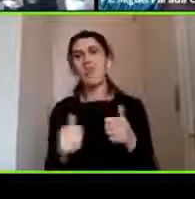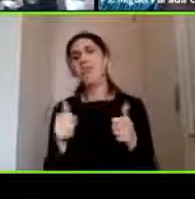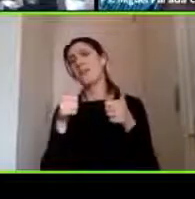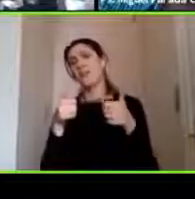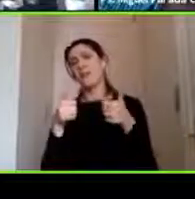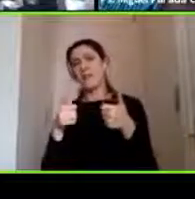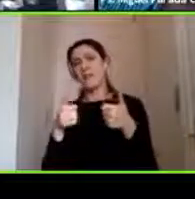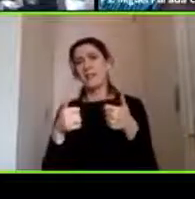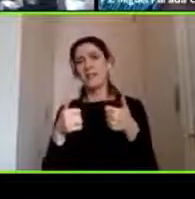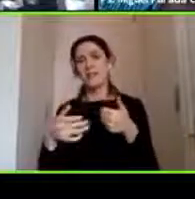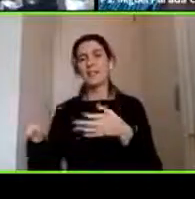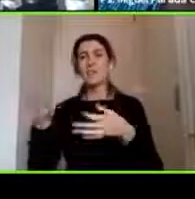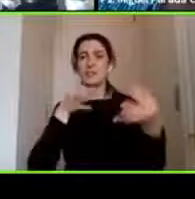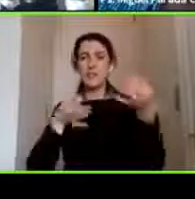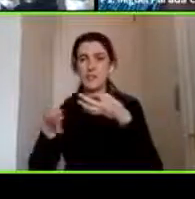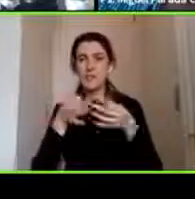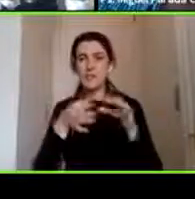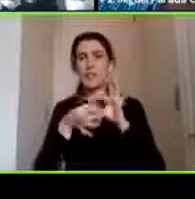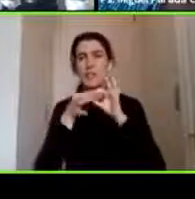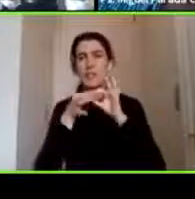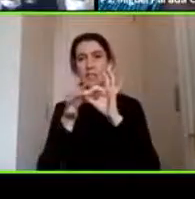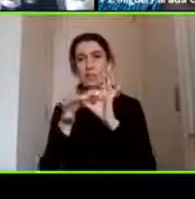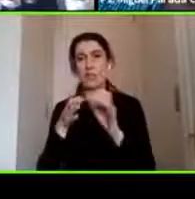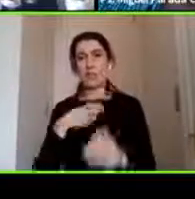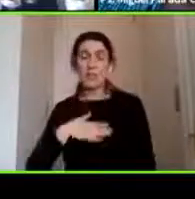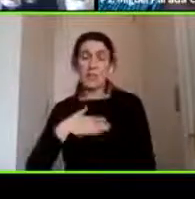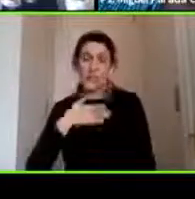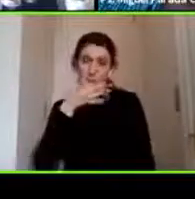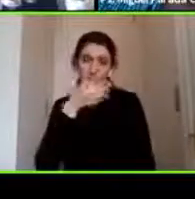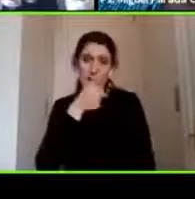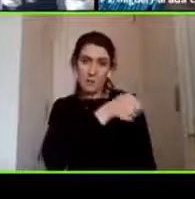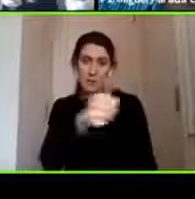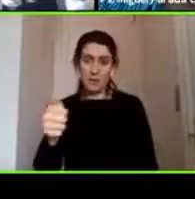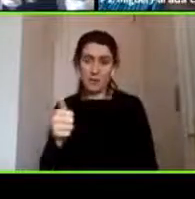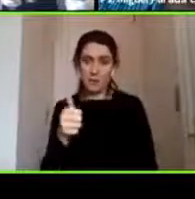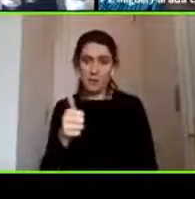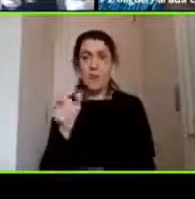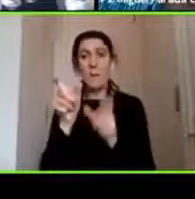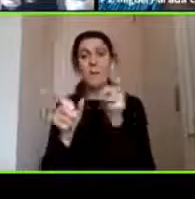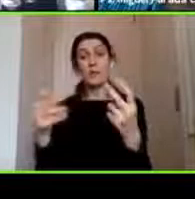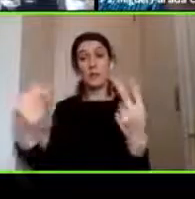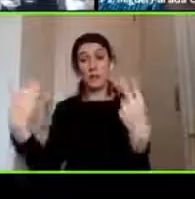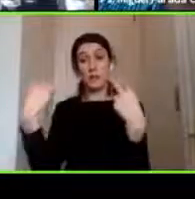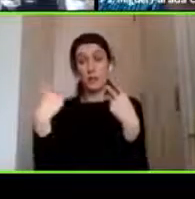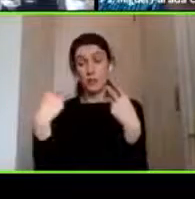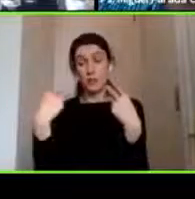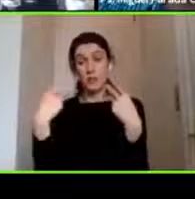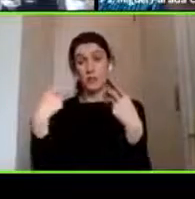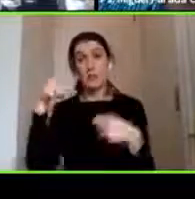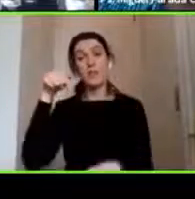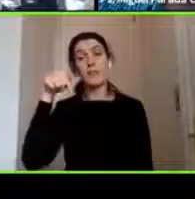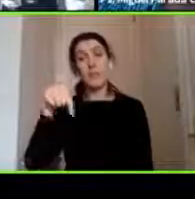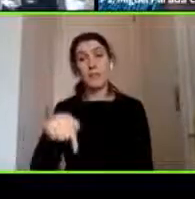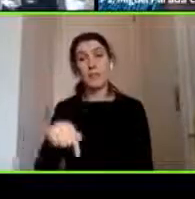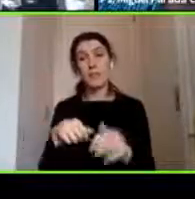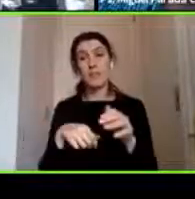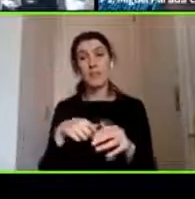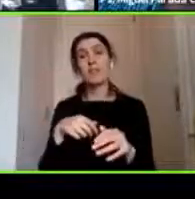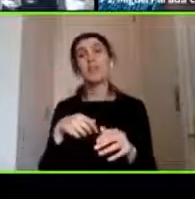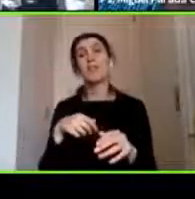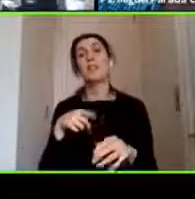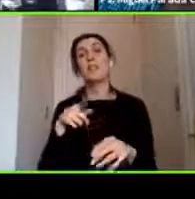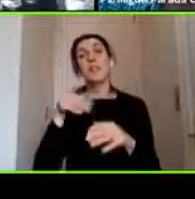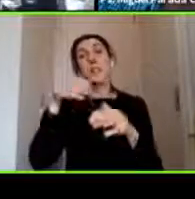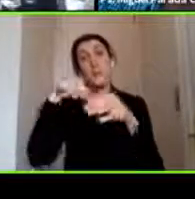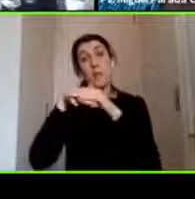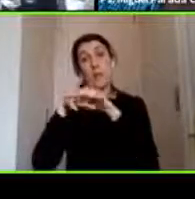buenos comentarios de agradecimiento que se los quiero transmitir a ustedes para las personas que nos están viendo esto va a quedar grabado y va a estar disponible en